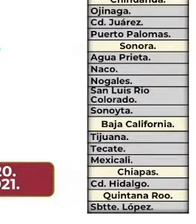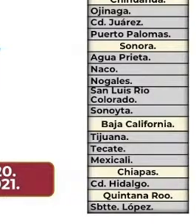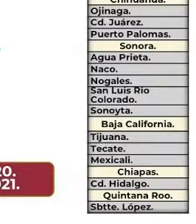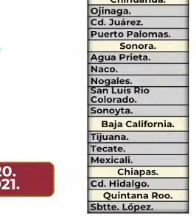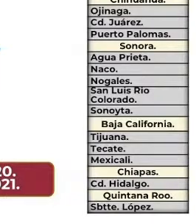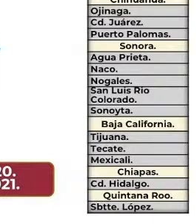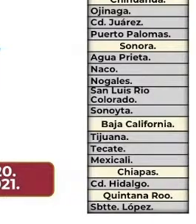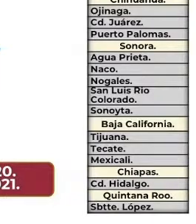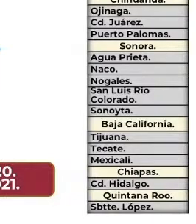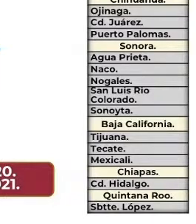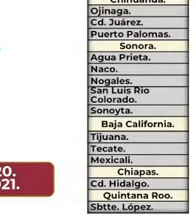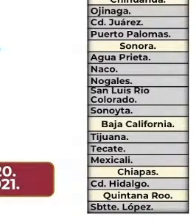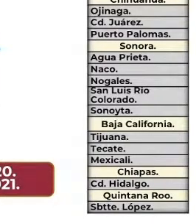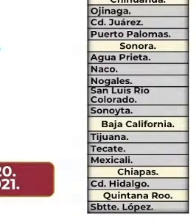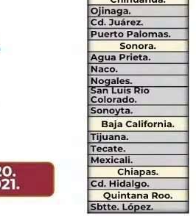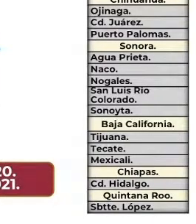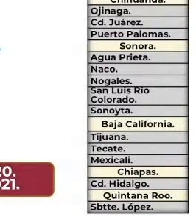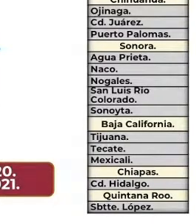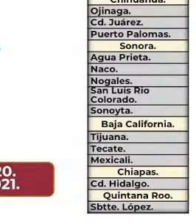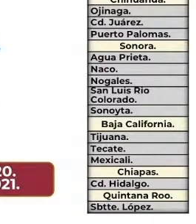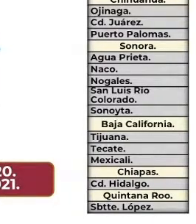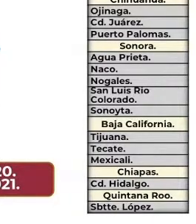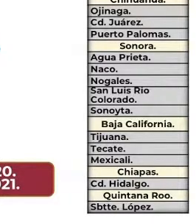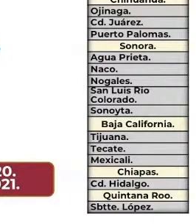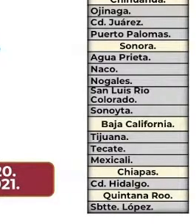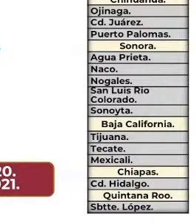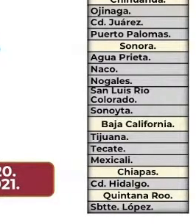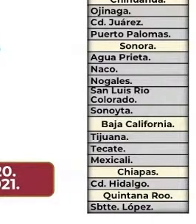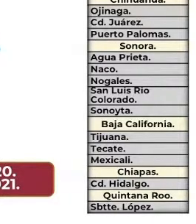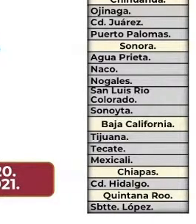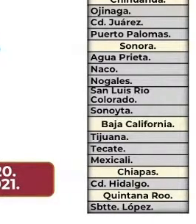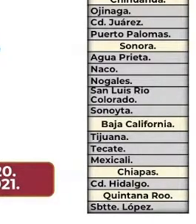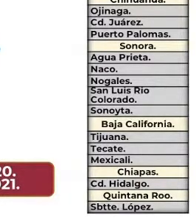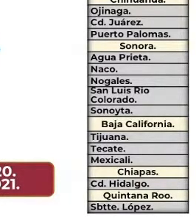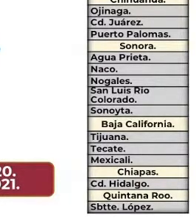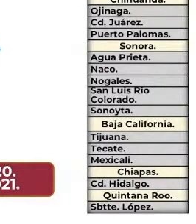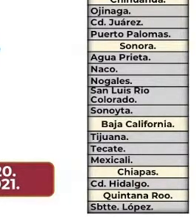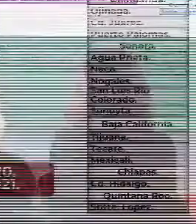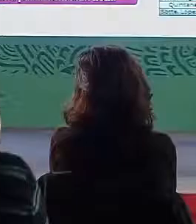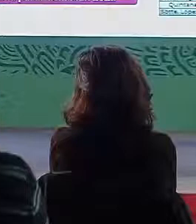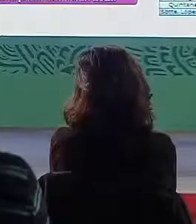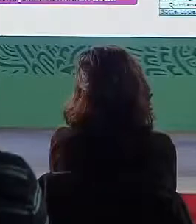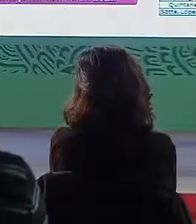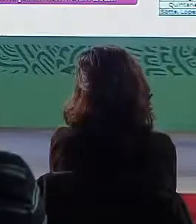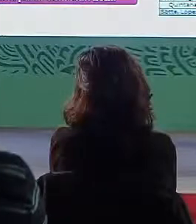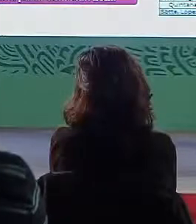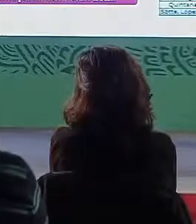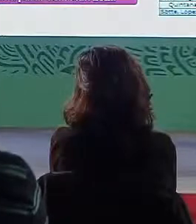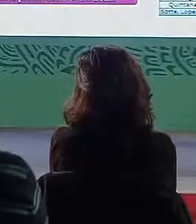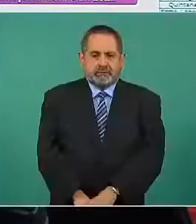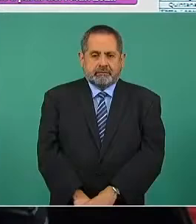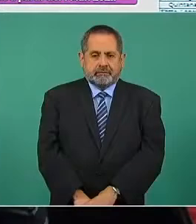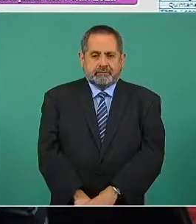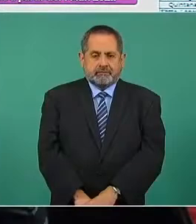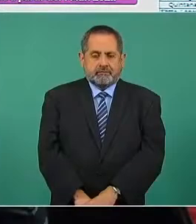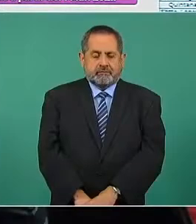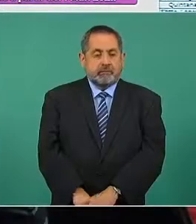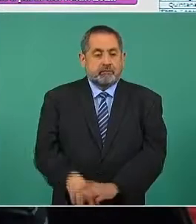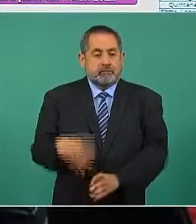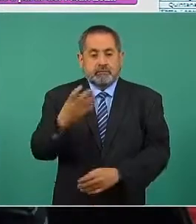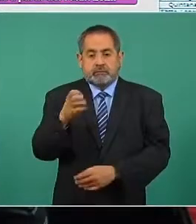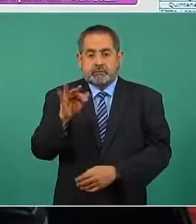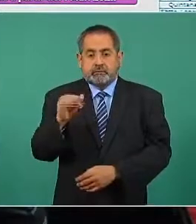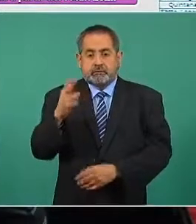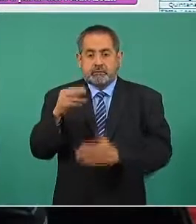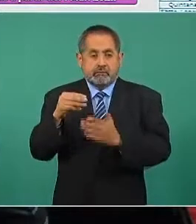secretaría de marina se tiene un total de 942 elementos desplegados en esta actividad de